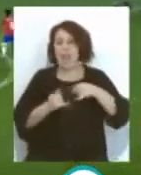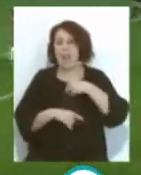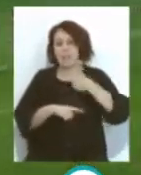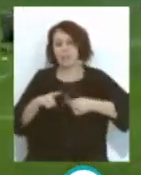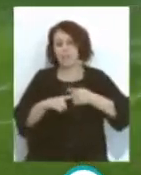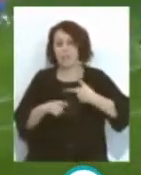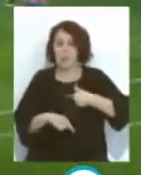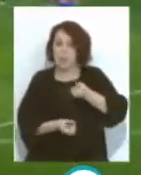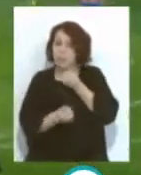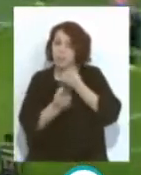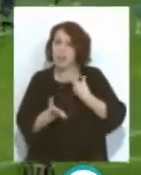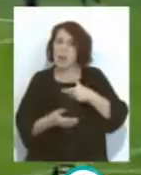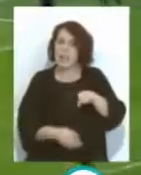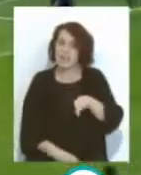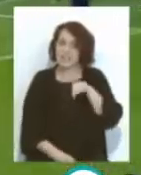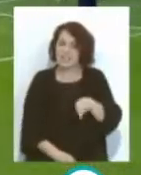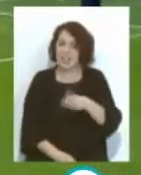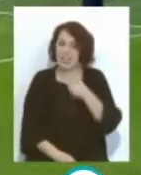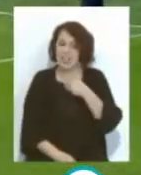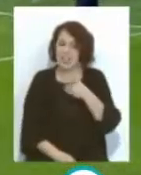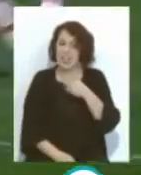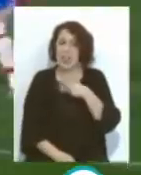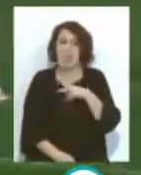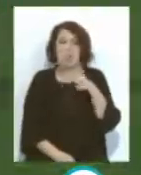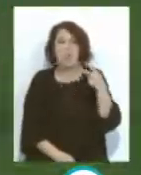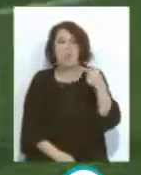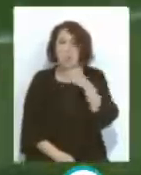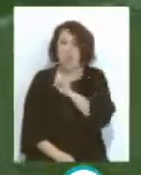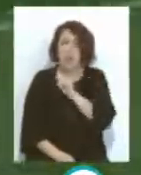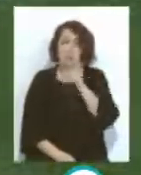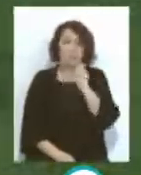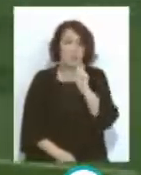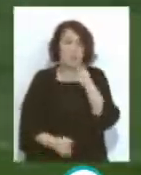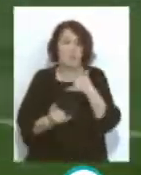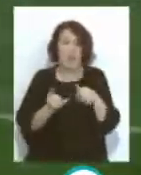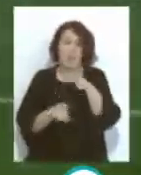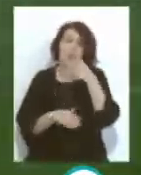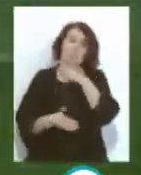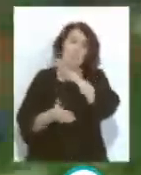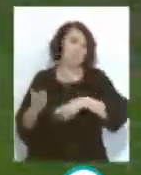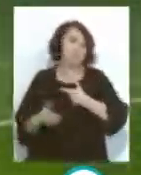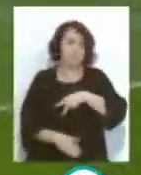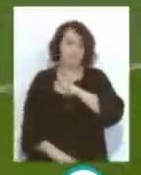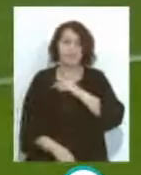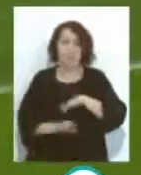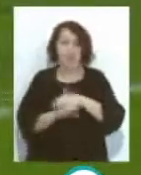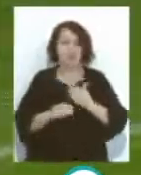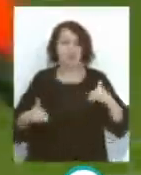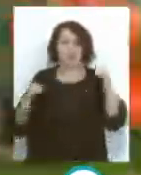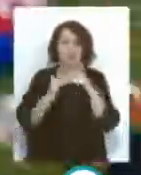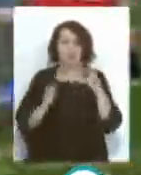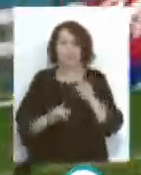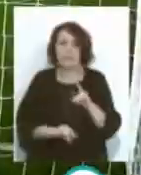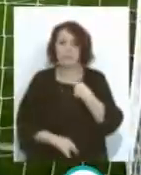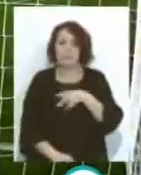Pero como tú comentas Se le escapó Esa renta De 2 a 0 En los minutos finales Porque el Barça También hizo méritos Para igual Sí Y sobre